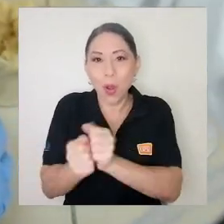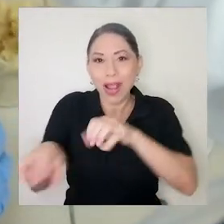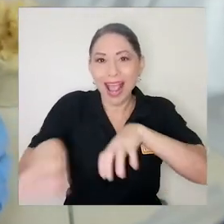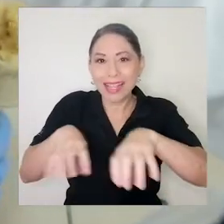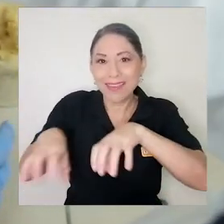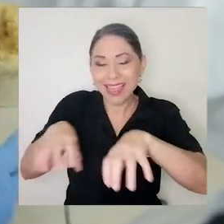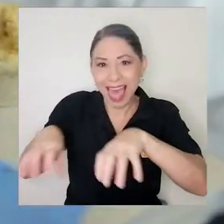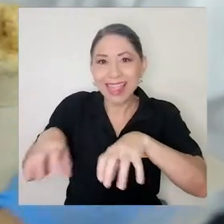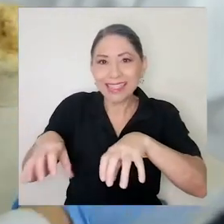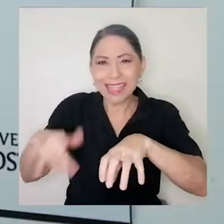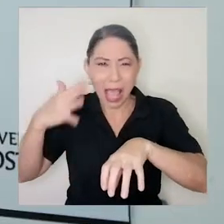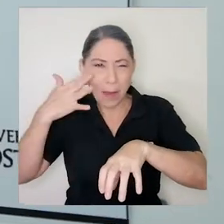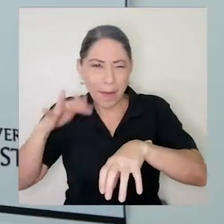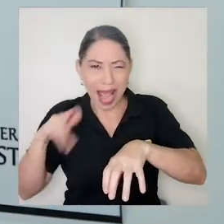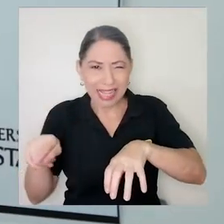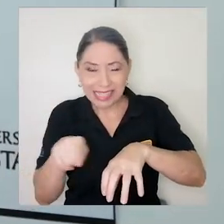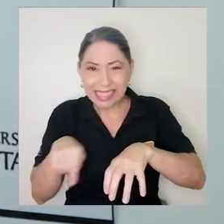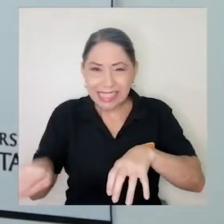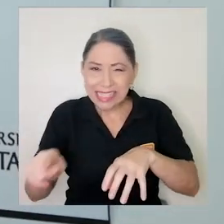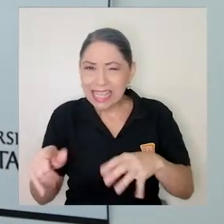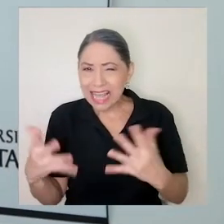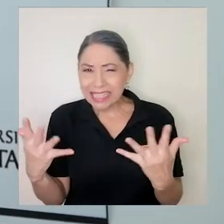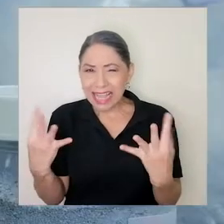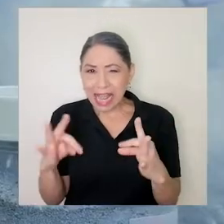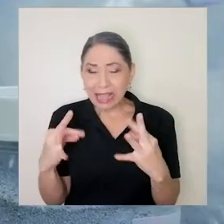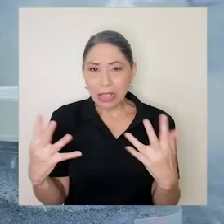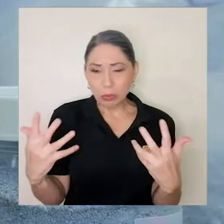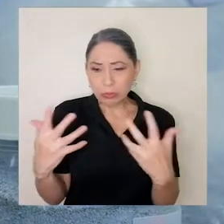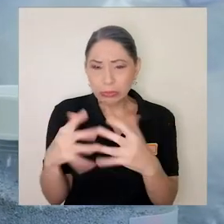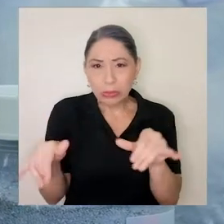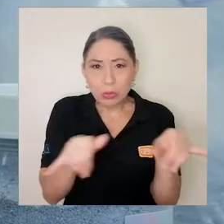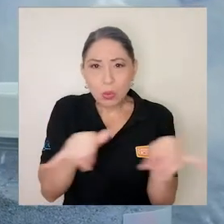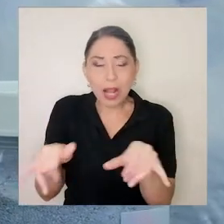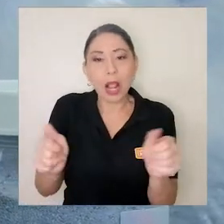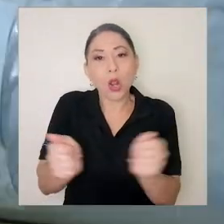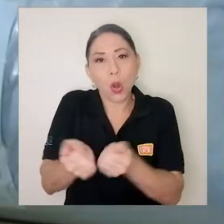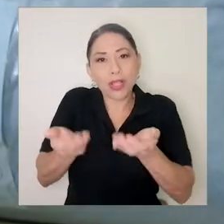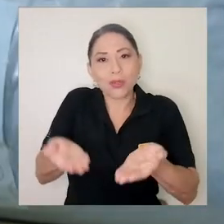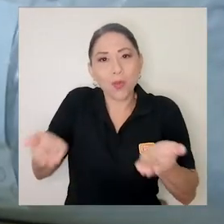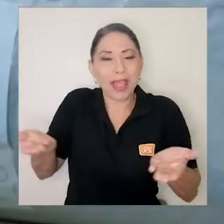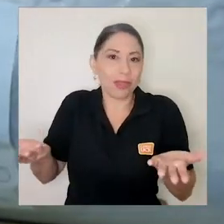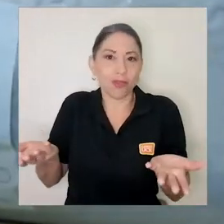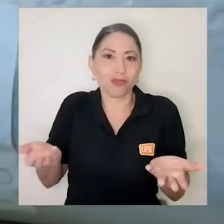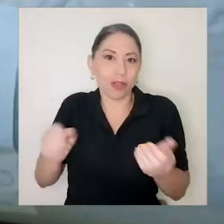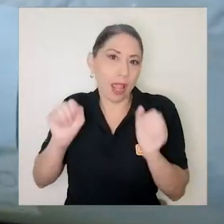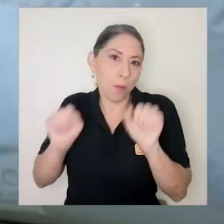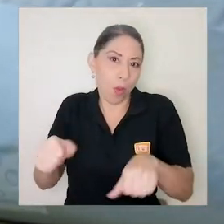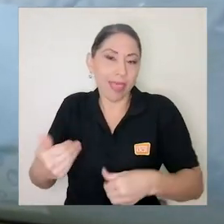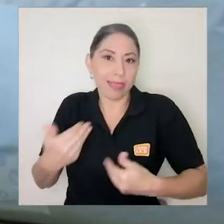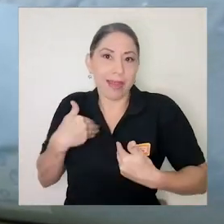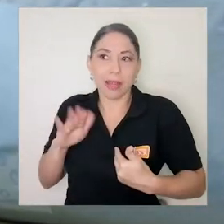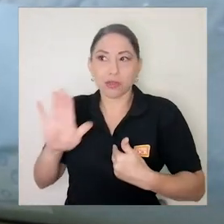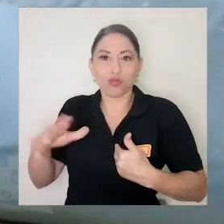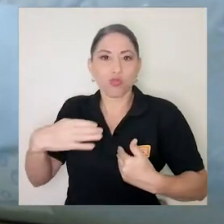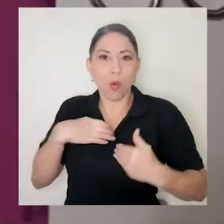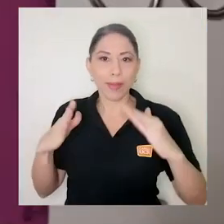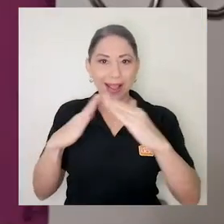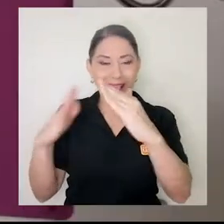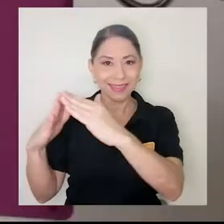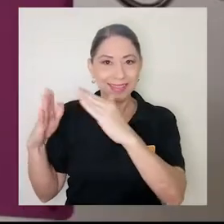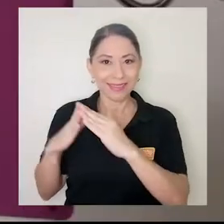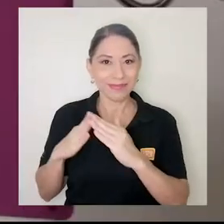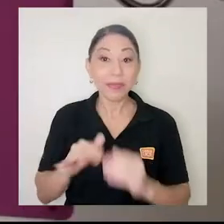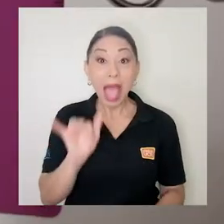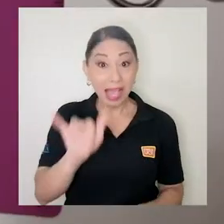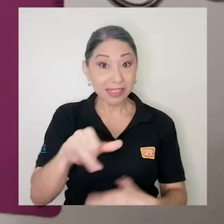puedan desarrollar de forma muy similar o lo más similar posible con algunos instrumentos y materiales que pueden encontrar en sus casas. Y